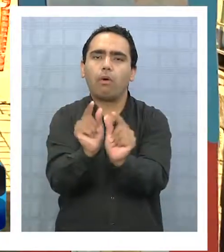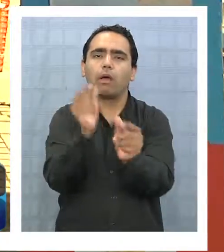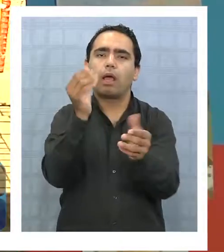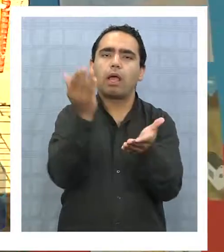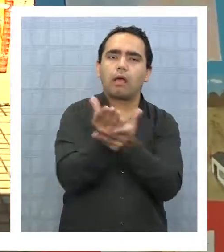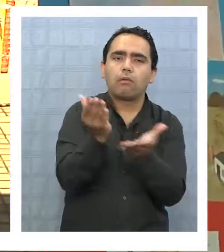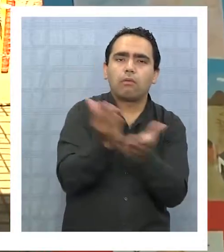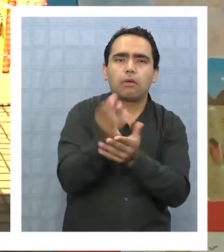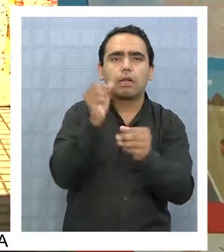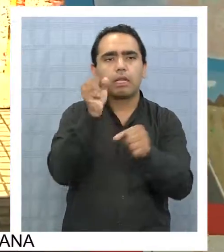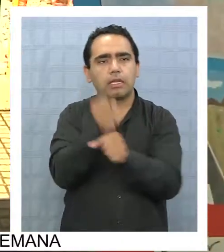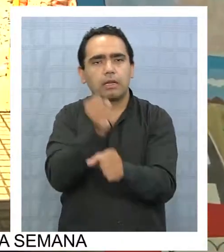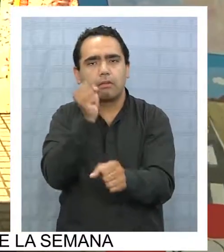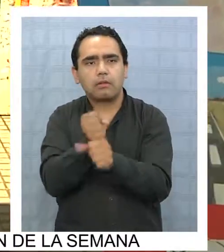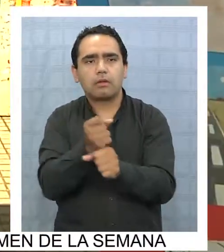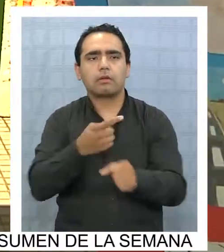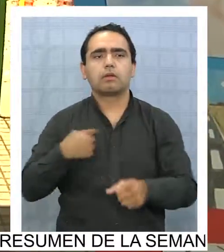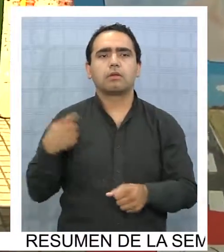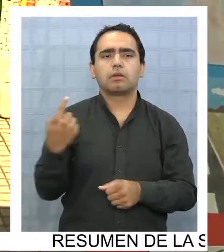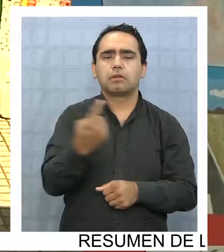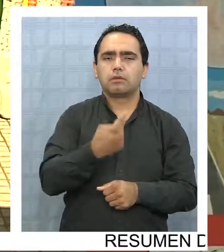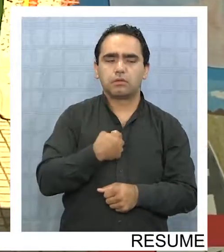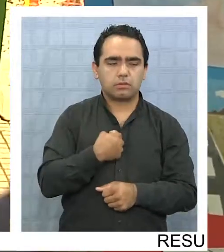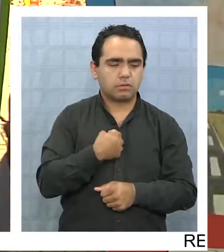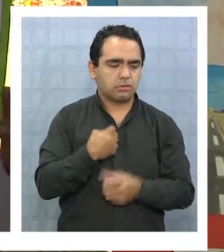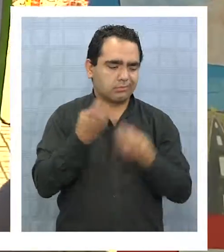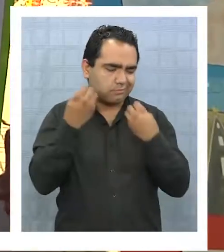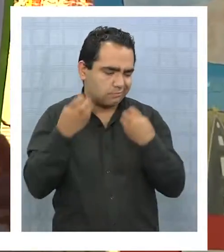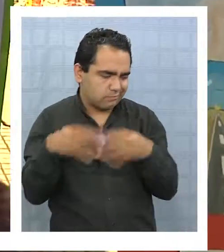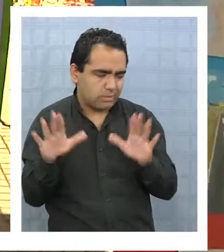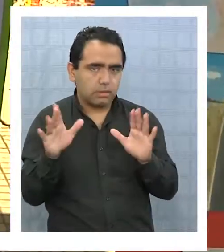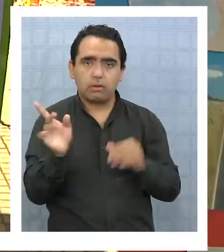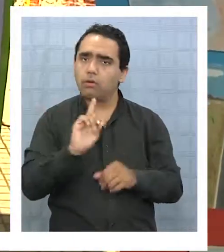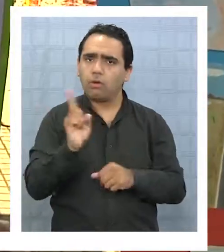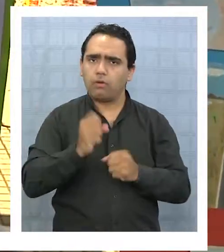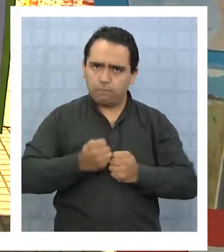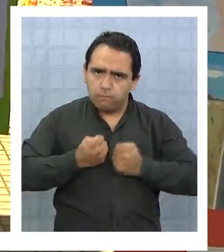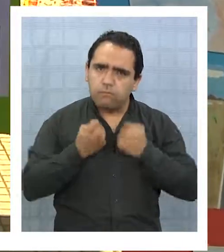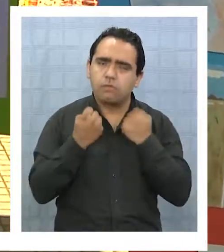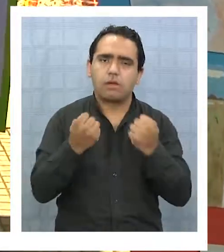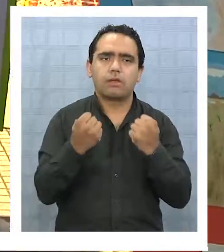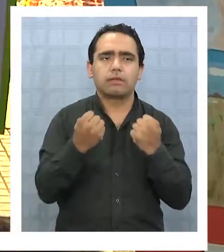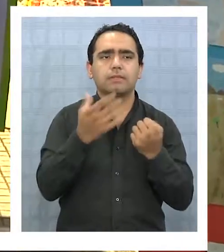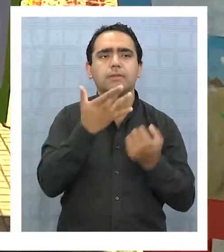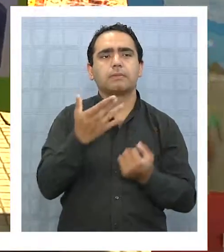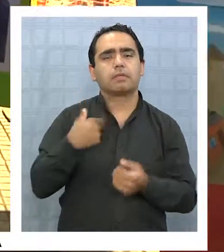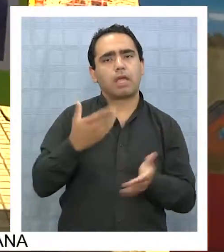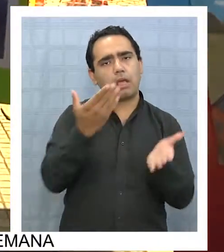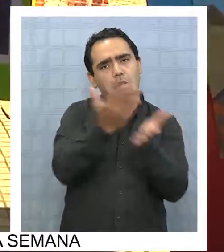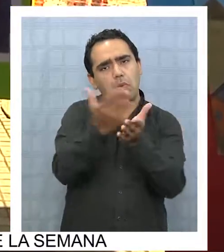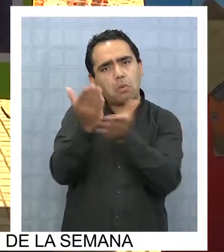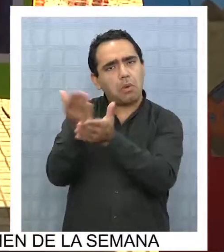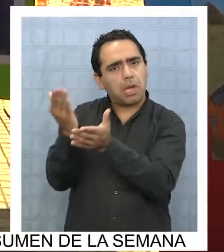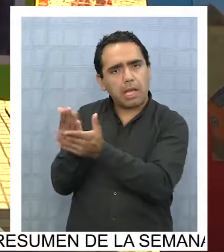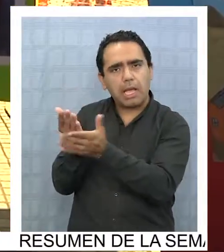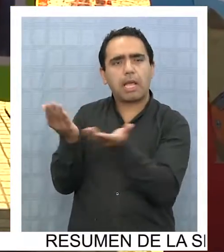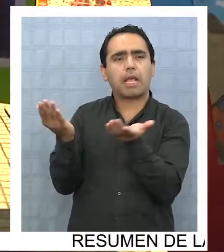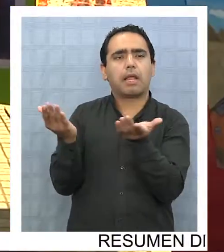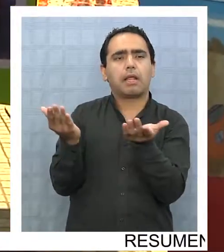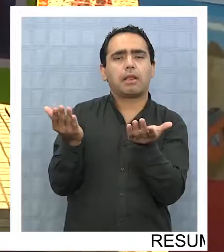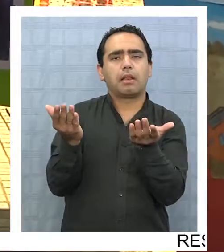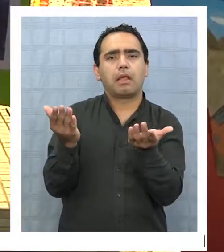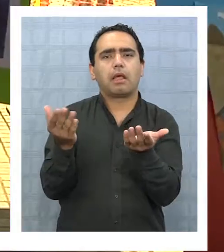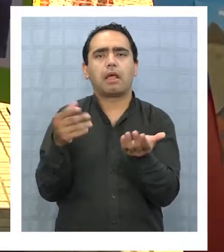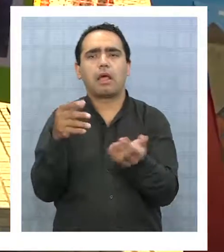perder nuestra fuerza y mantenernos siempre en línea de que a pesar del colegio en el que estemos, el tipo de